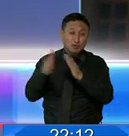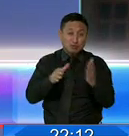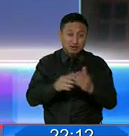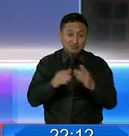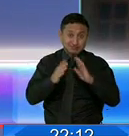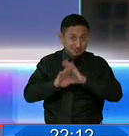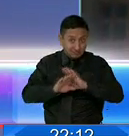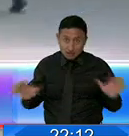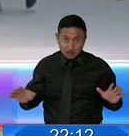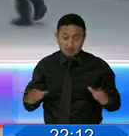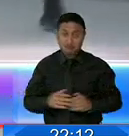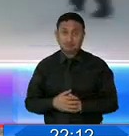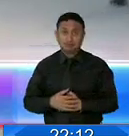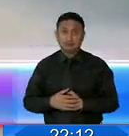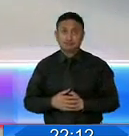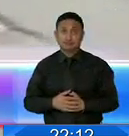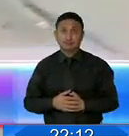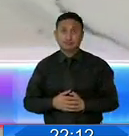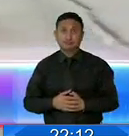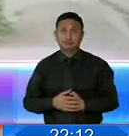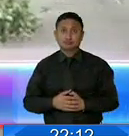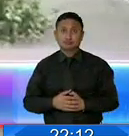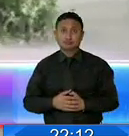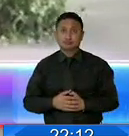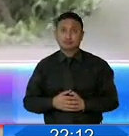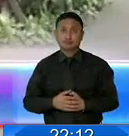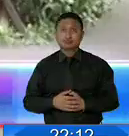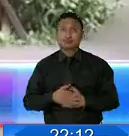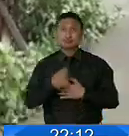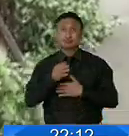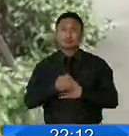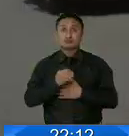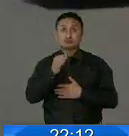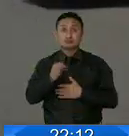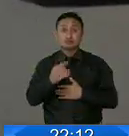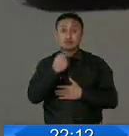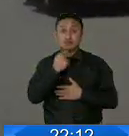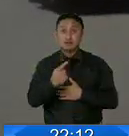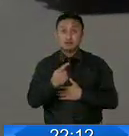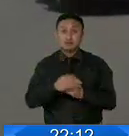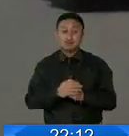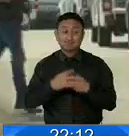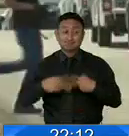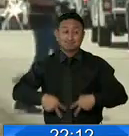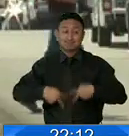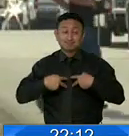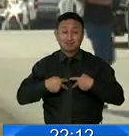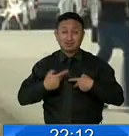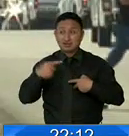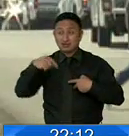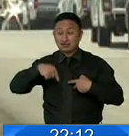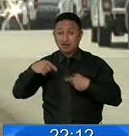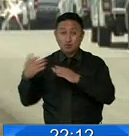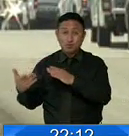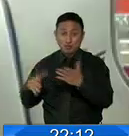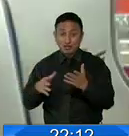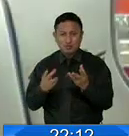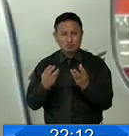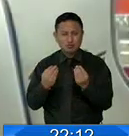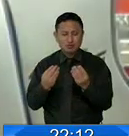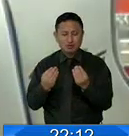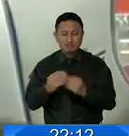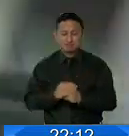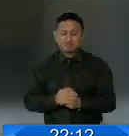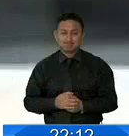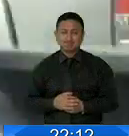ya haya pasado. Pues el COVID-19 ha alterado la vida y multiplicado las muertes a